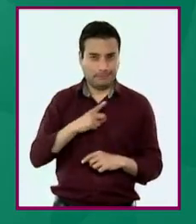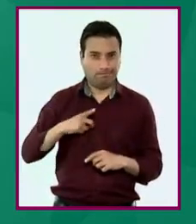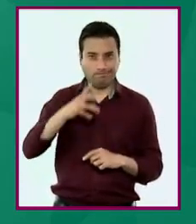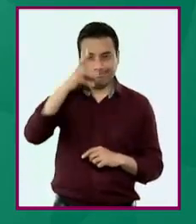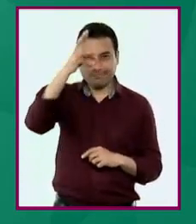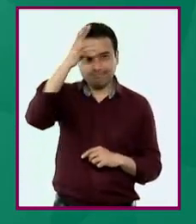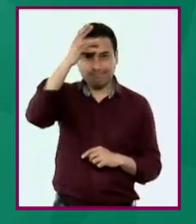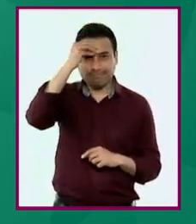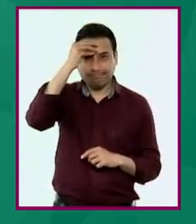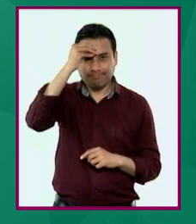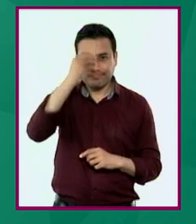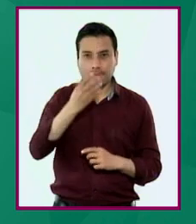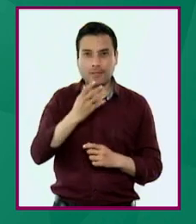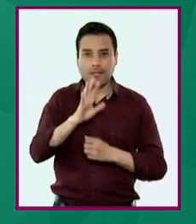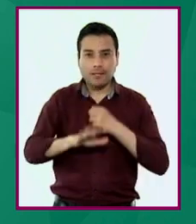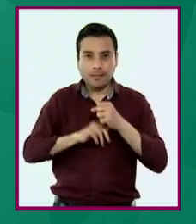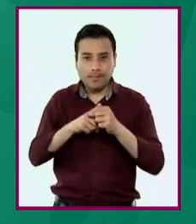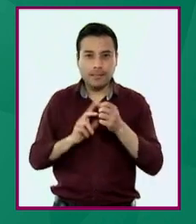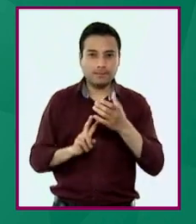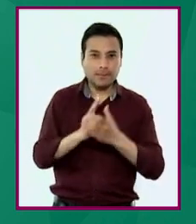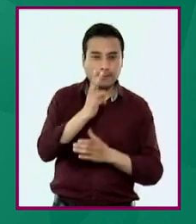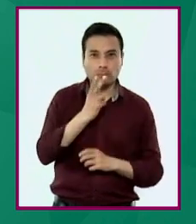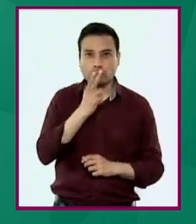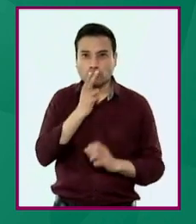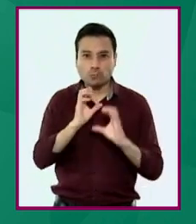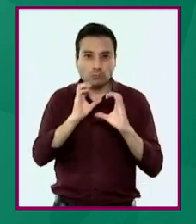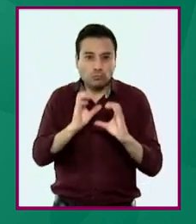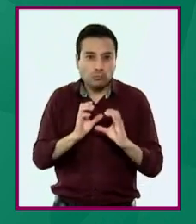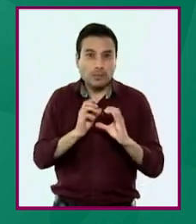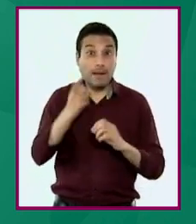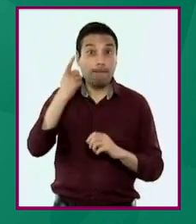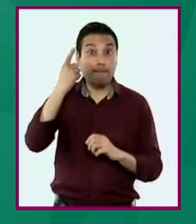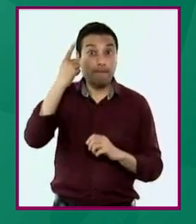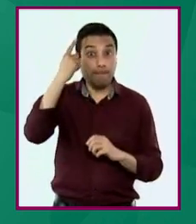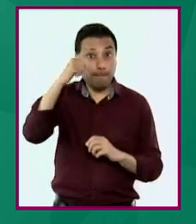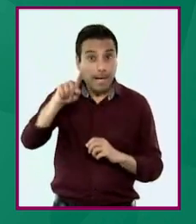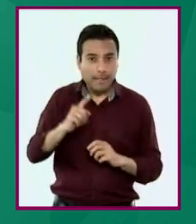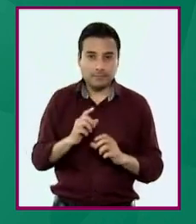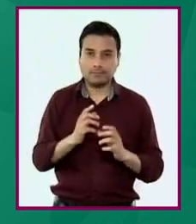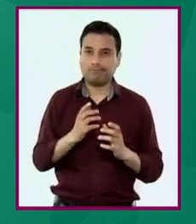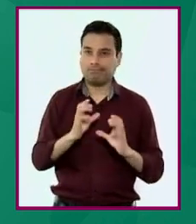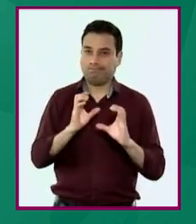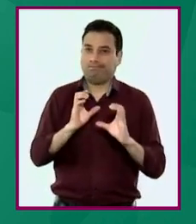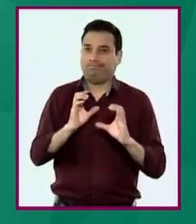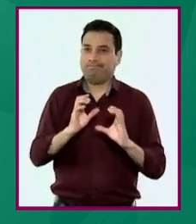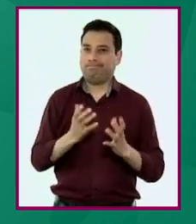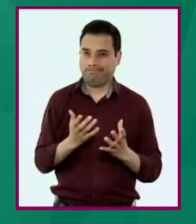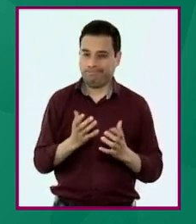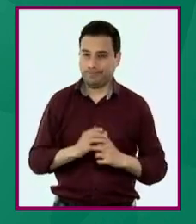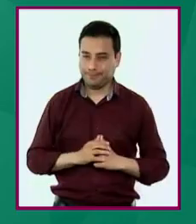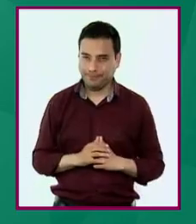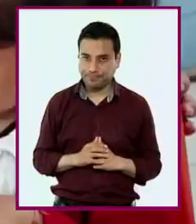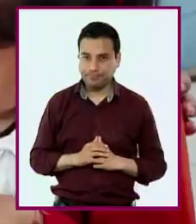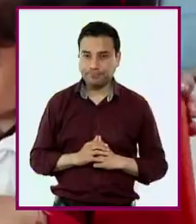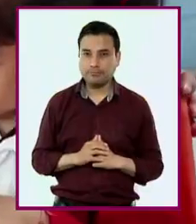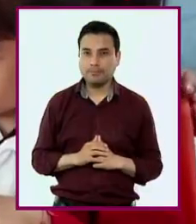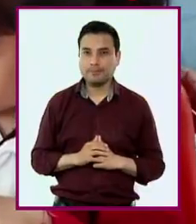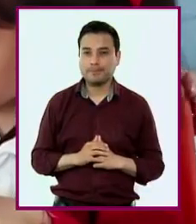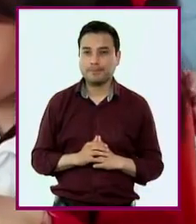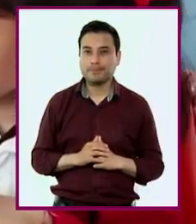geográfica de su relación con la biodiversidad para disminuir el impacto negativo a través de acciones sustentables.